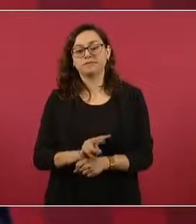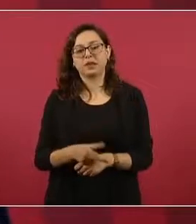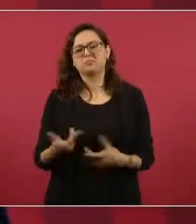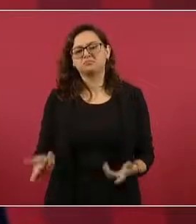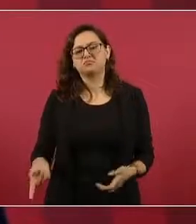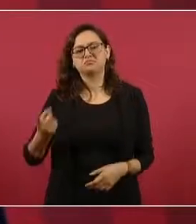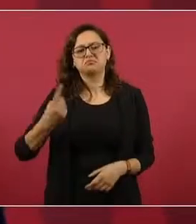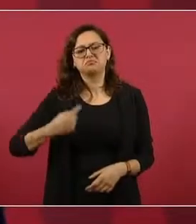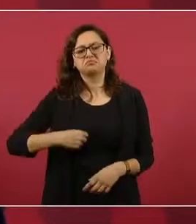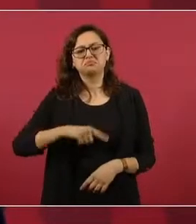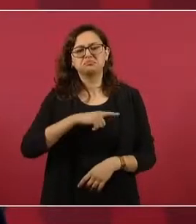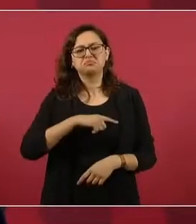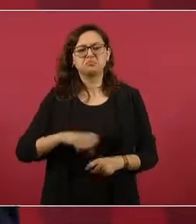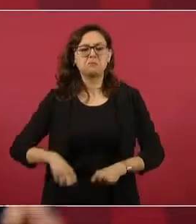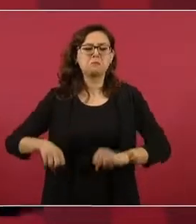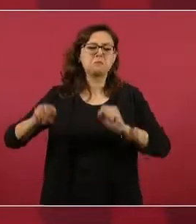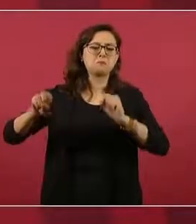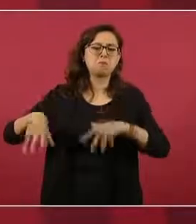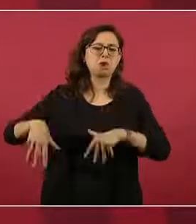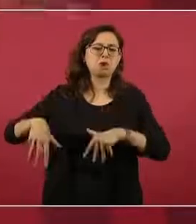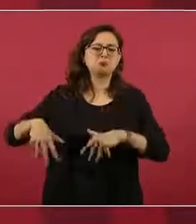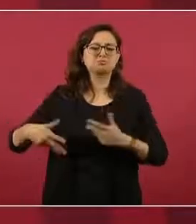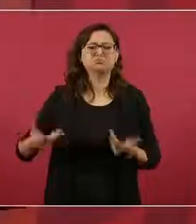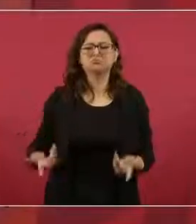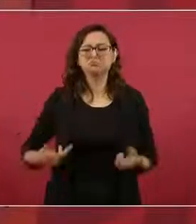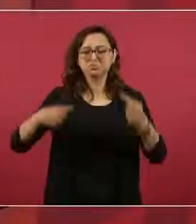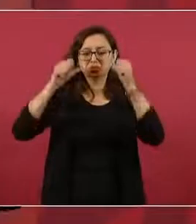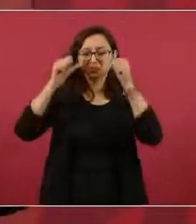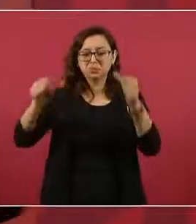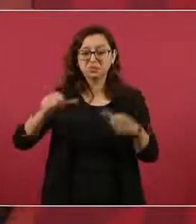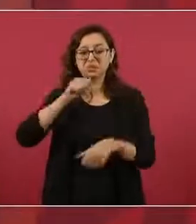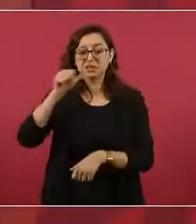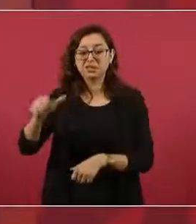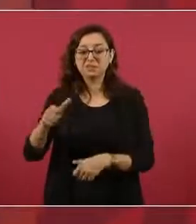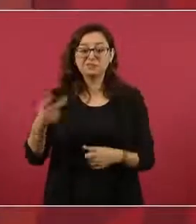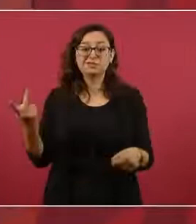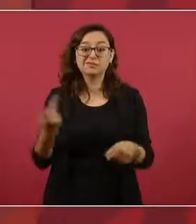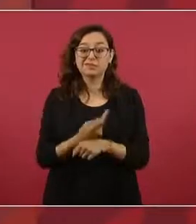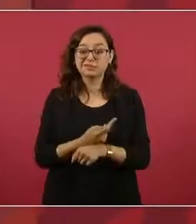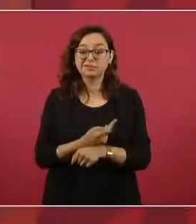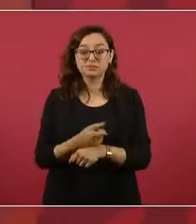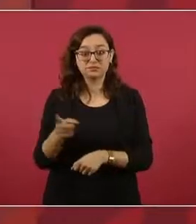hacemos se lo van a robar todo.